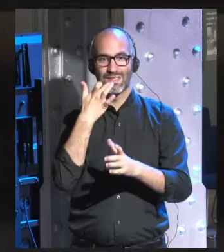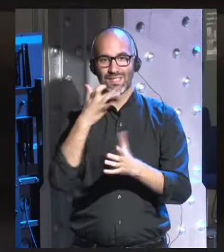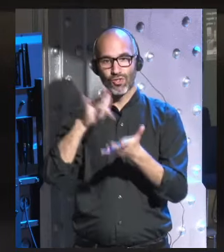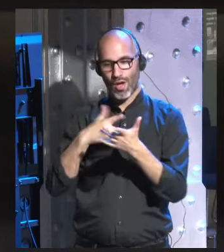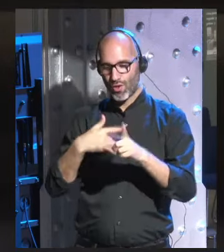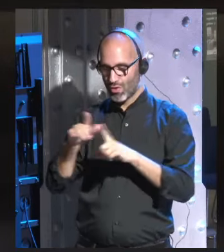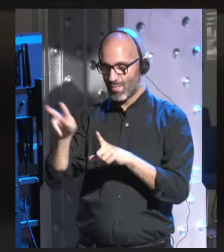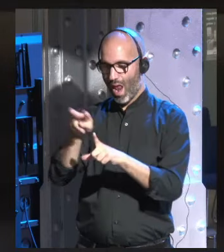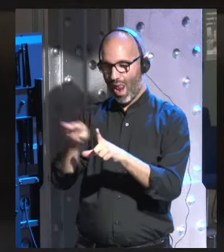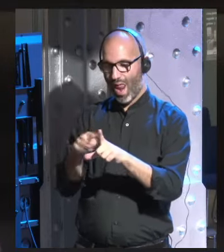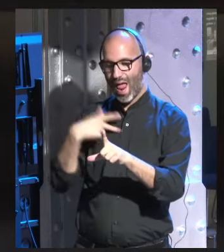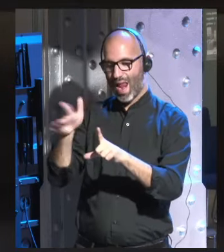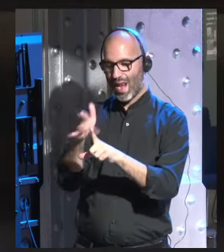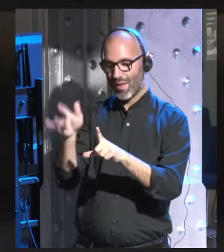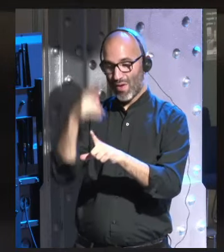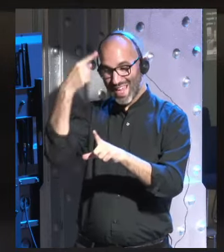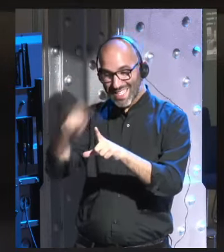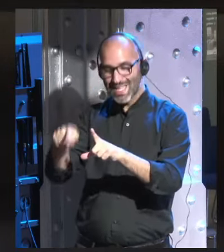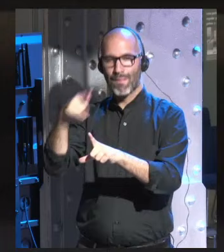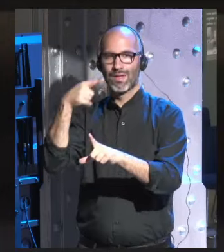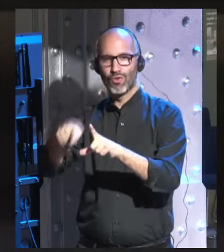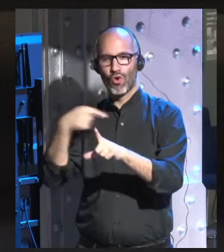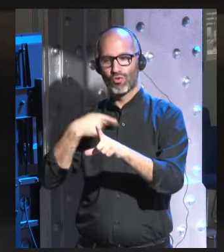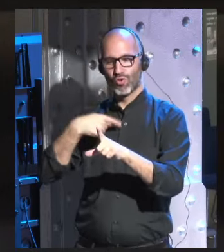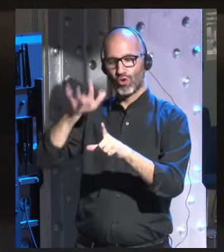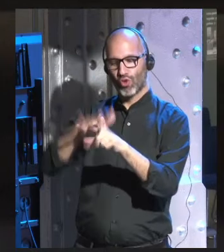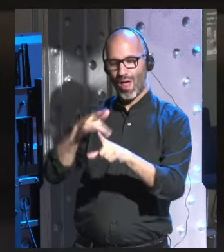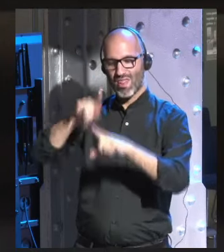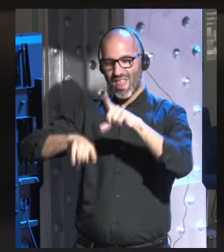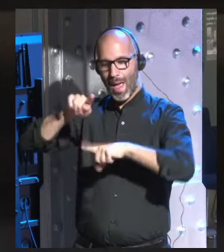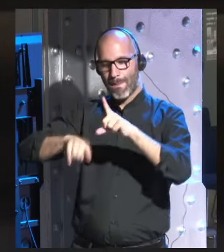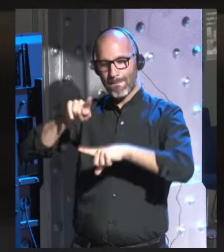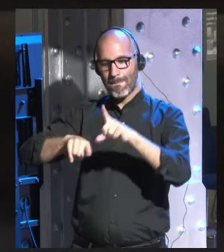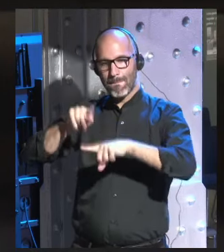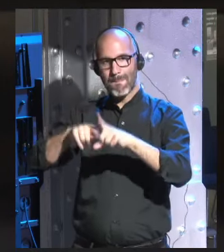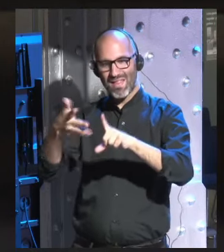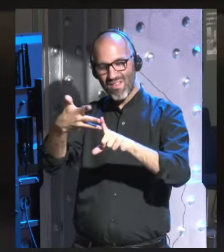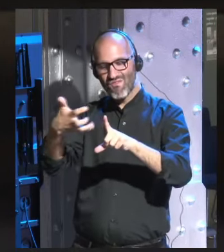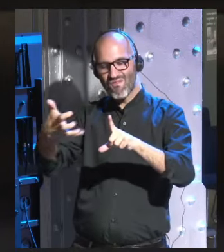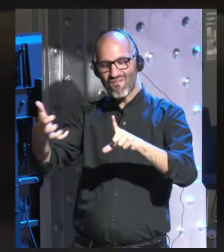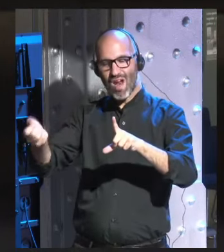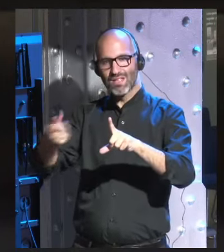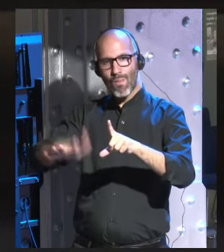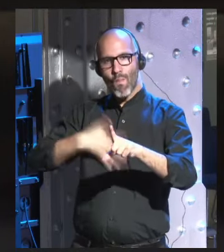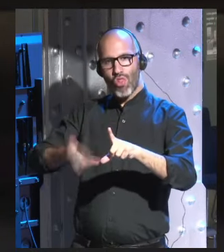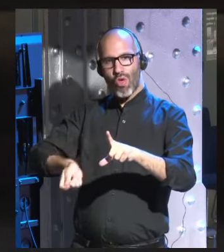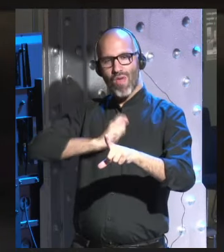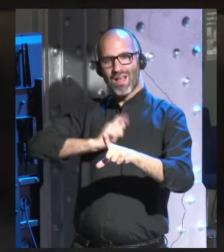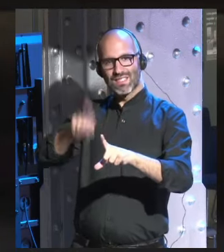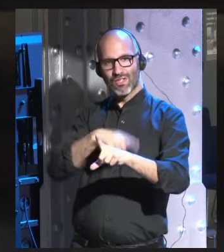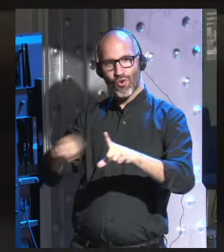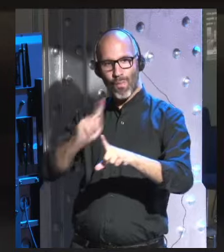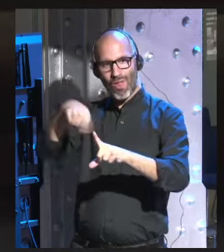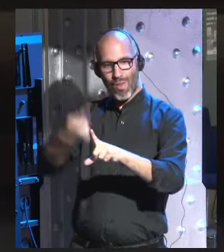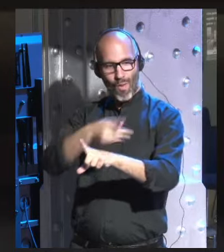libro el libro sabrá exactamente que impacto emocional está produciendo cada frase de ese libro leemos una frase y el libro